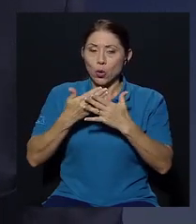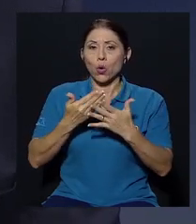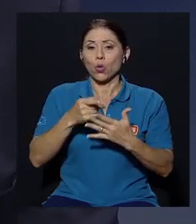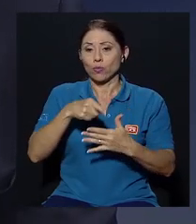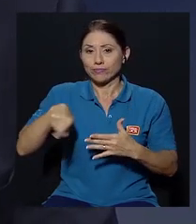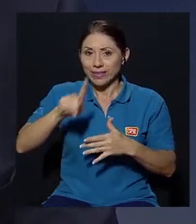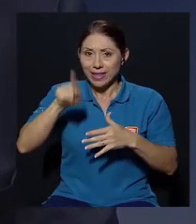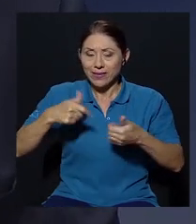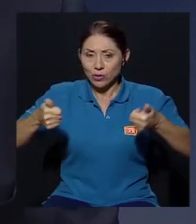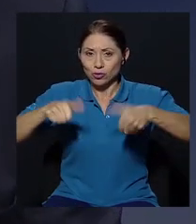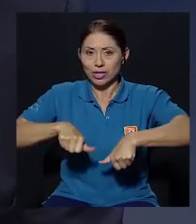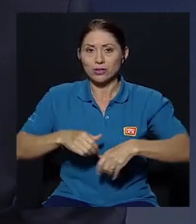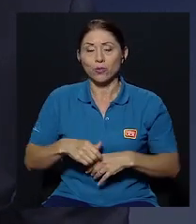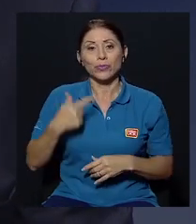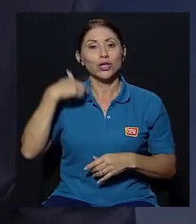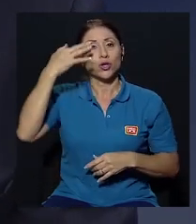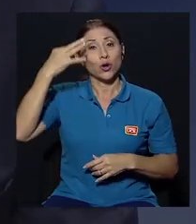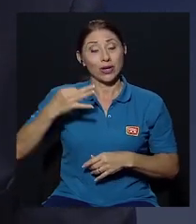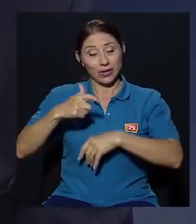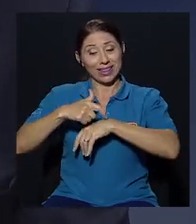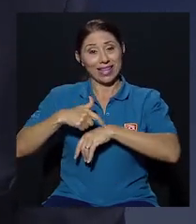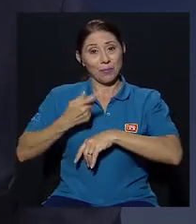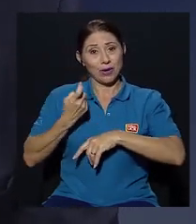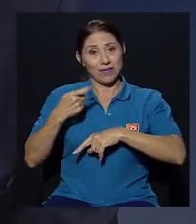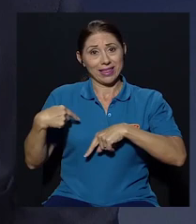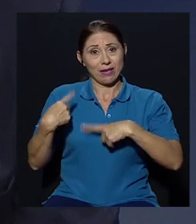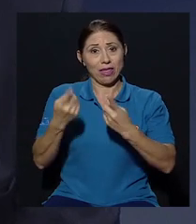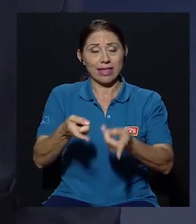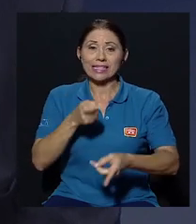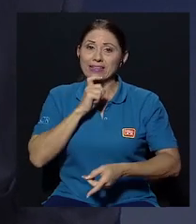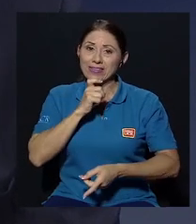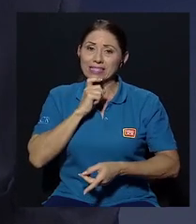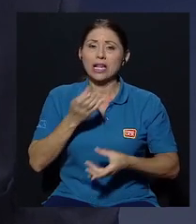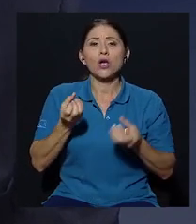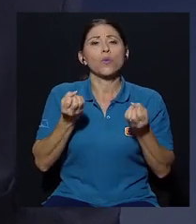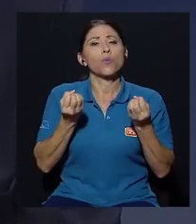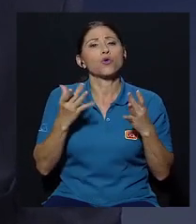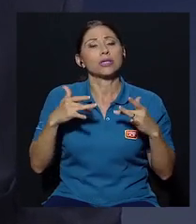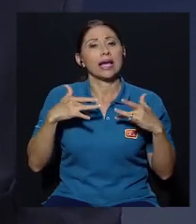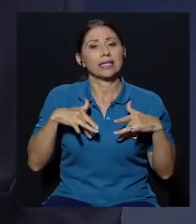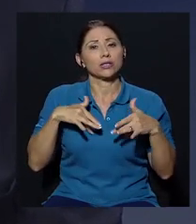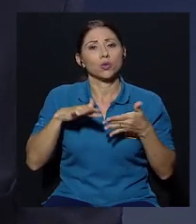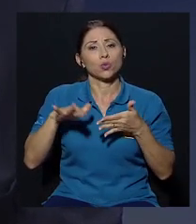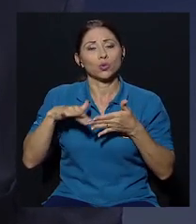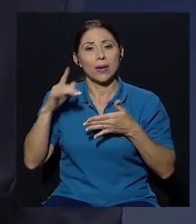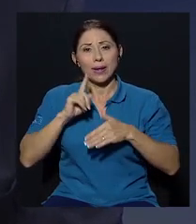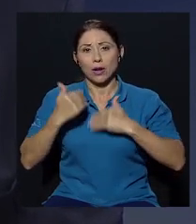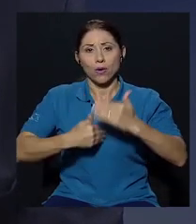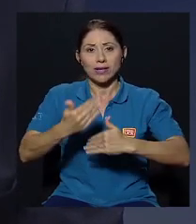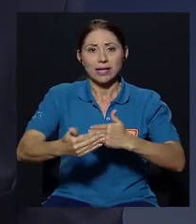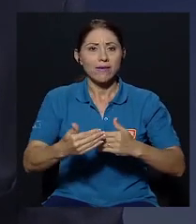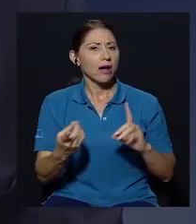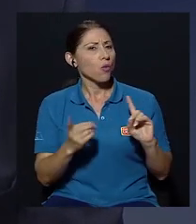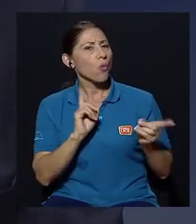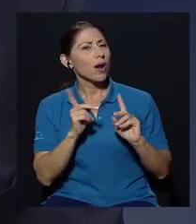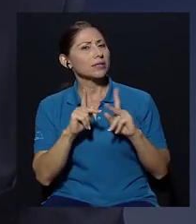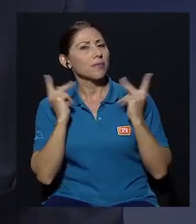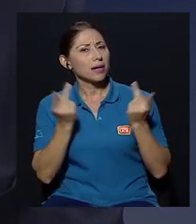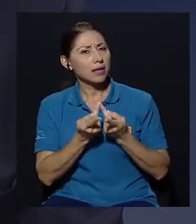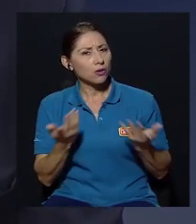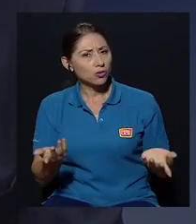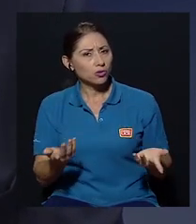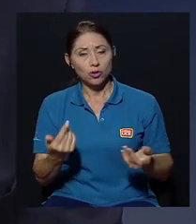yo creo que en lo que queda del tiempo es difícil veo mucha excusa para no avanzar en algunos temas ¿de parte de cuáles partidos?